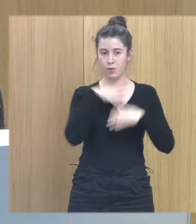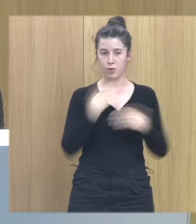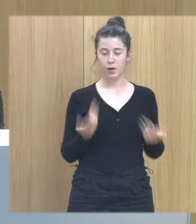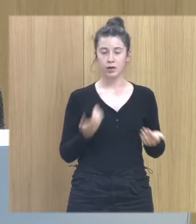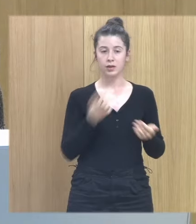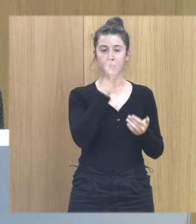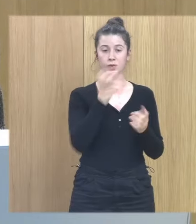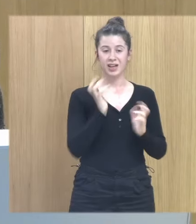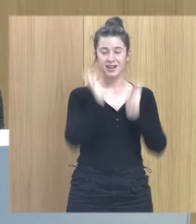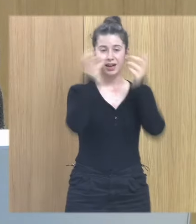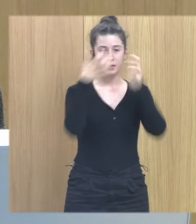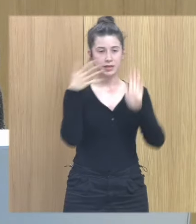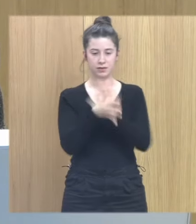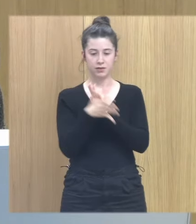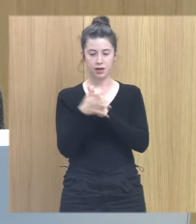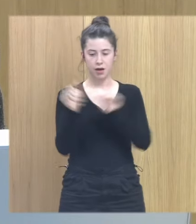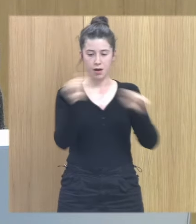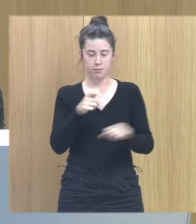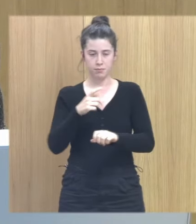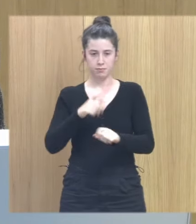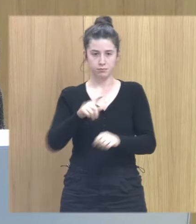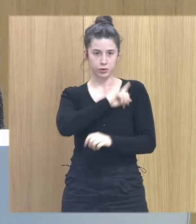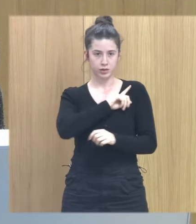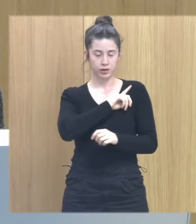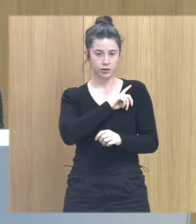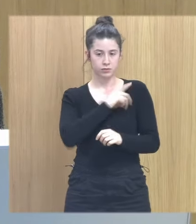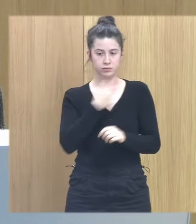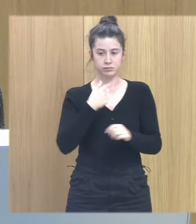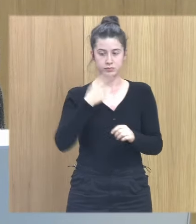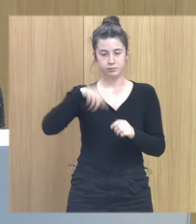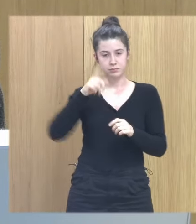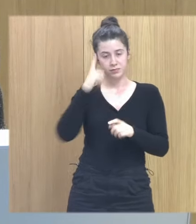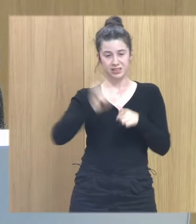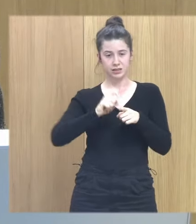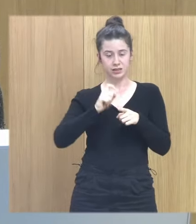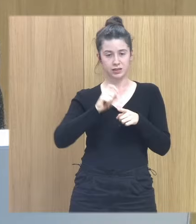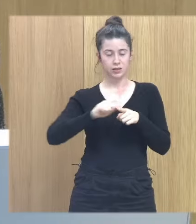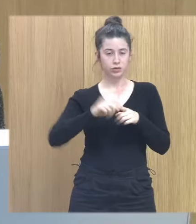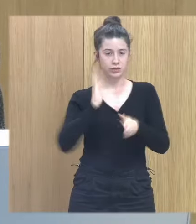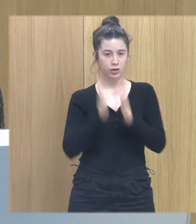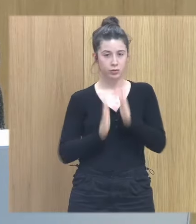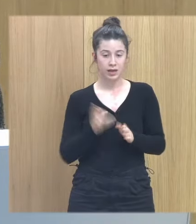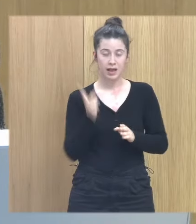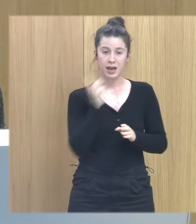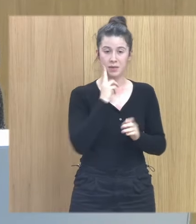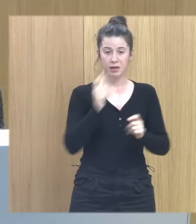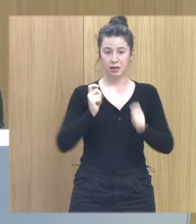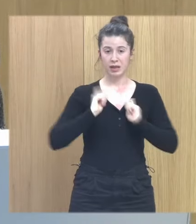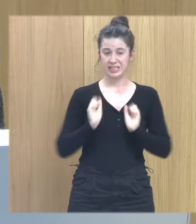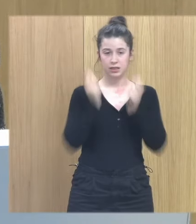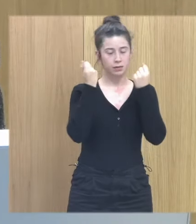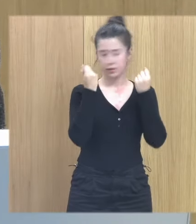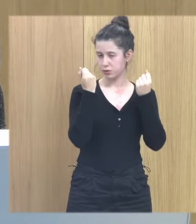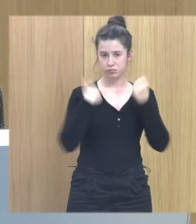parte activa de la protección de nuevo otra cosa que tenemos que recuperar a nivel psicoterapéutico el miedo no nos salva el miedo nos paraliza